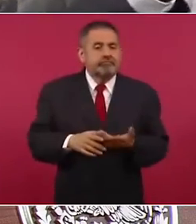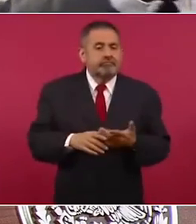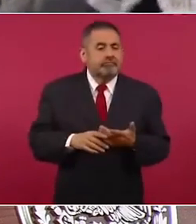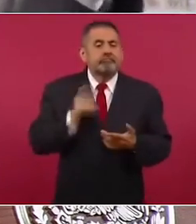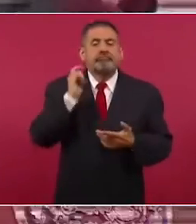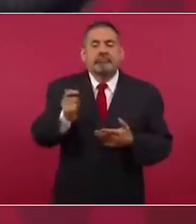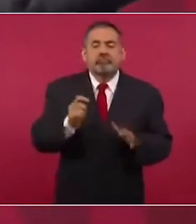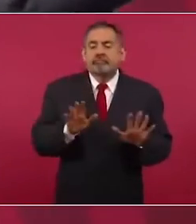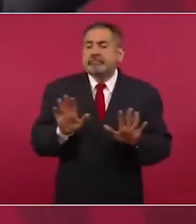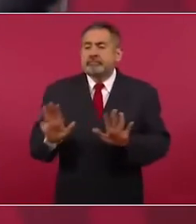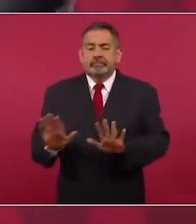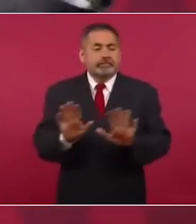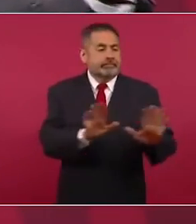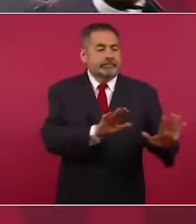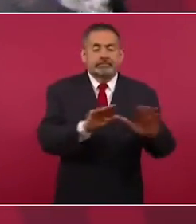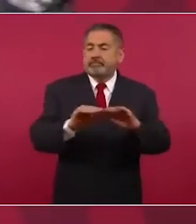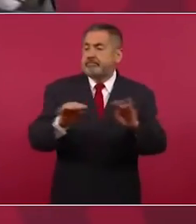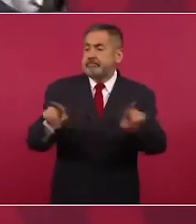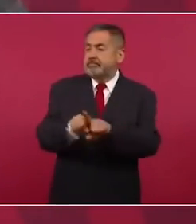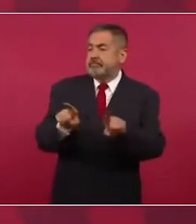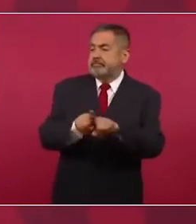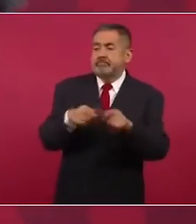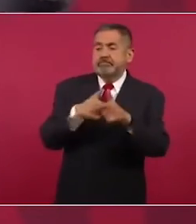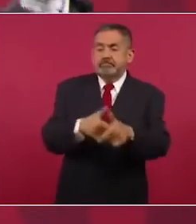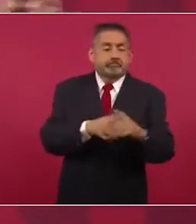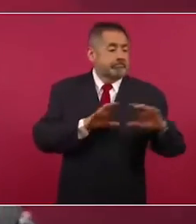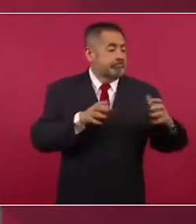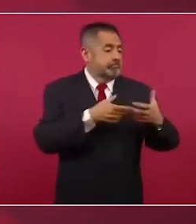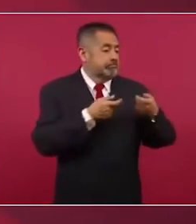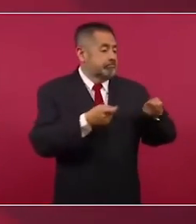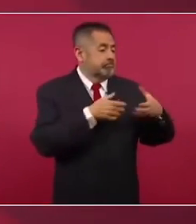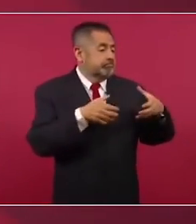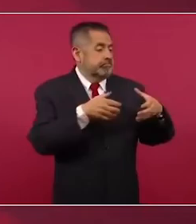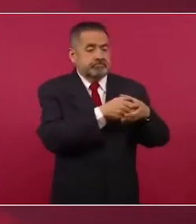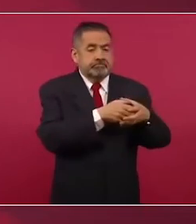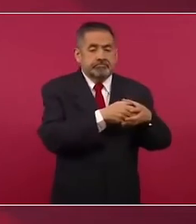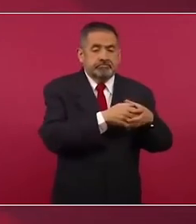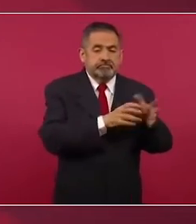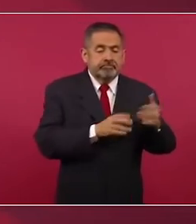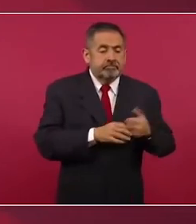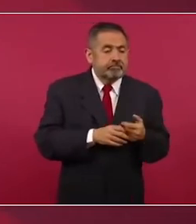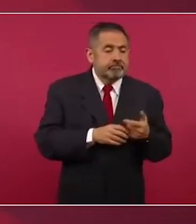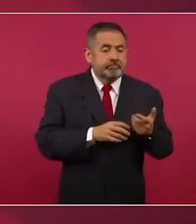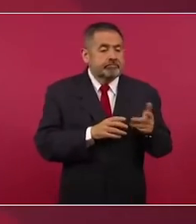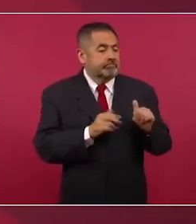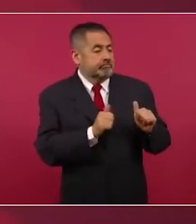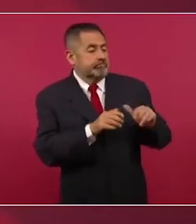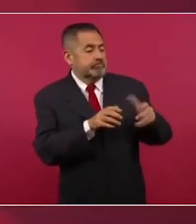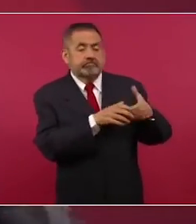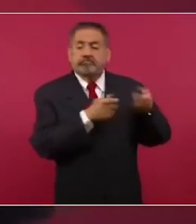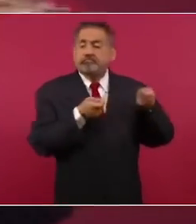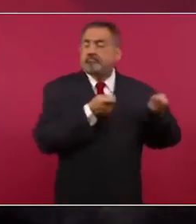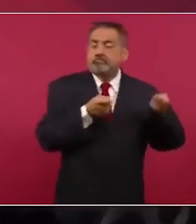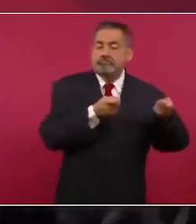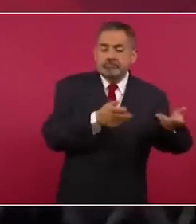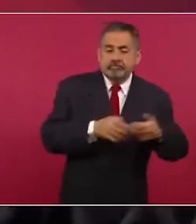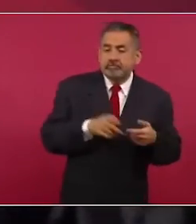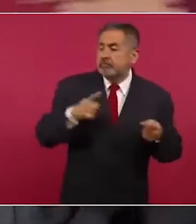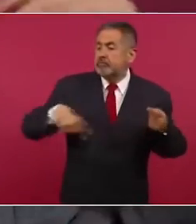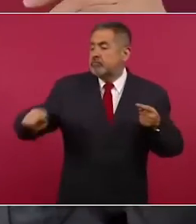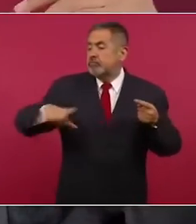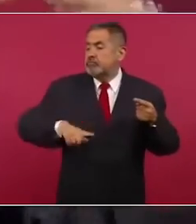a la cúpula cooptada, comprada y el gobierno